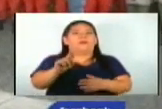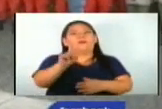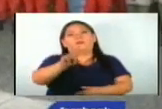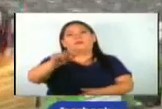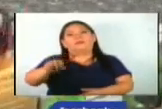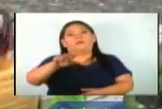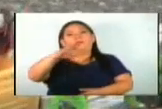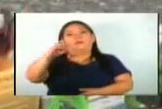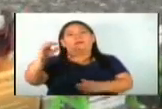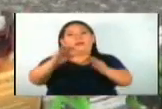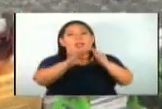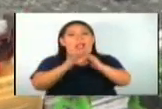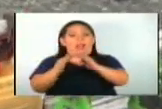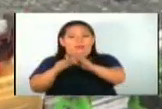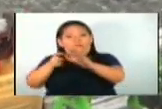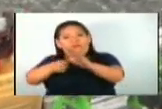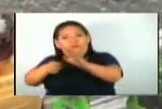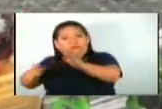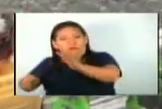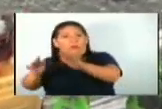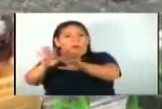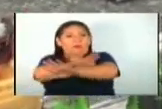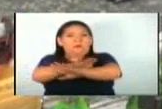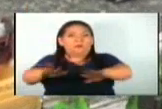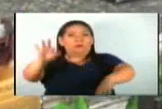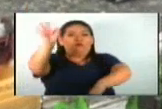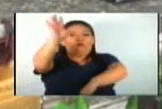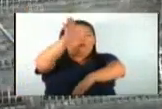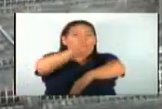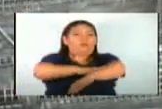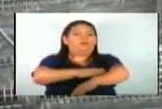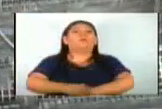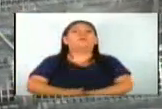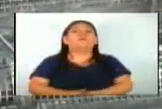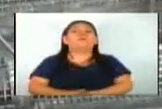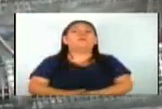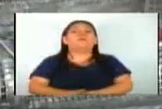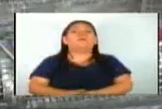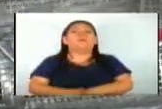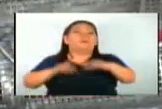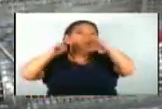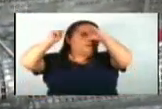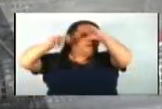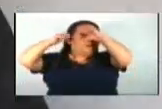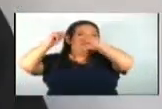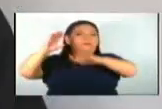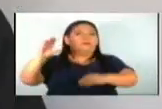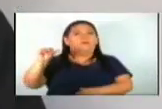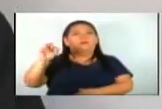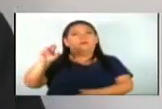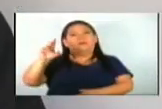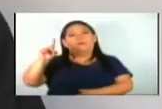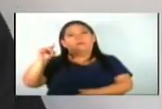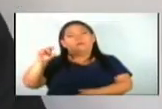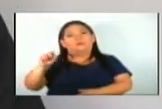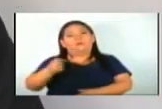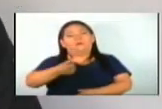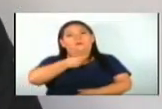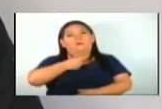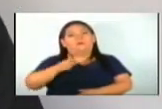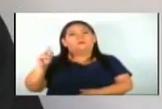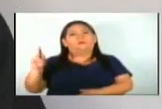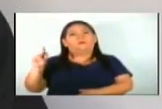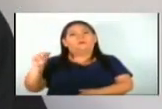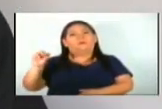.000 viviendas y eliminar todo tipo de criadero de zancudo. Con imágenes de Carlos Klee, un informe de